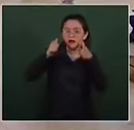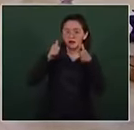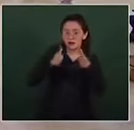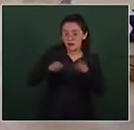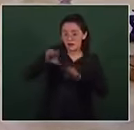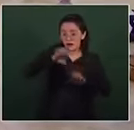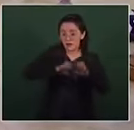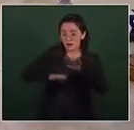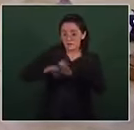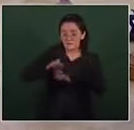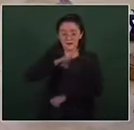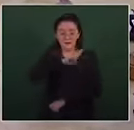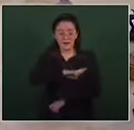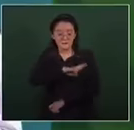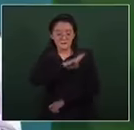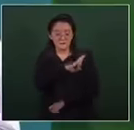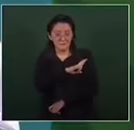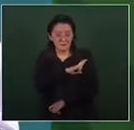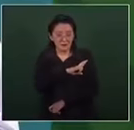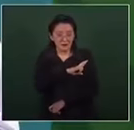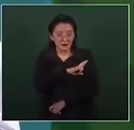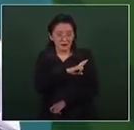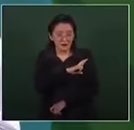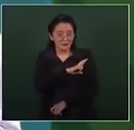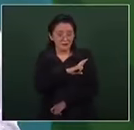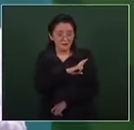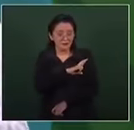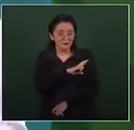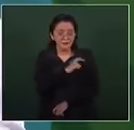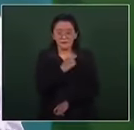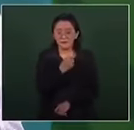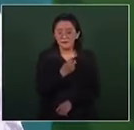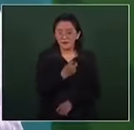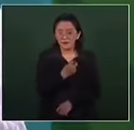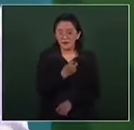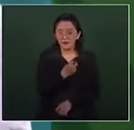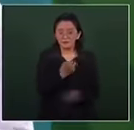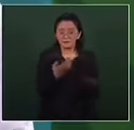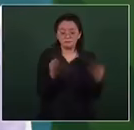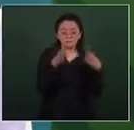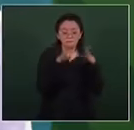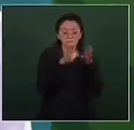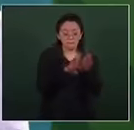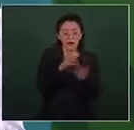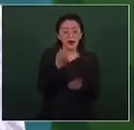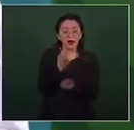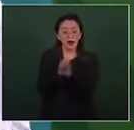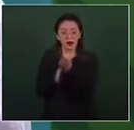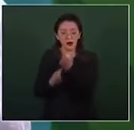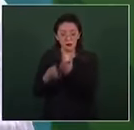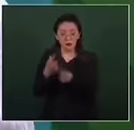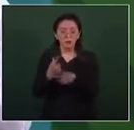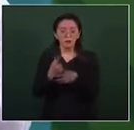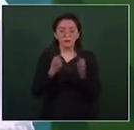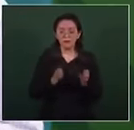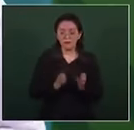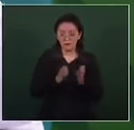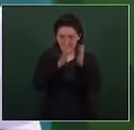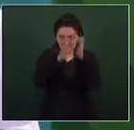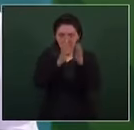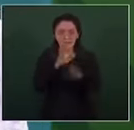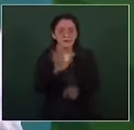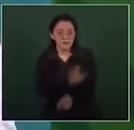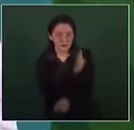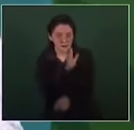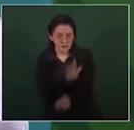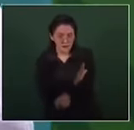al grado de que cerraron plantas de la Comisión Federal de Electricidad,